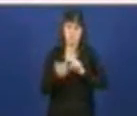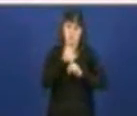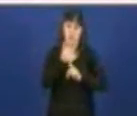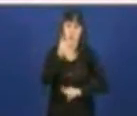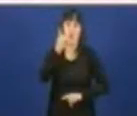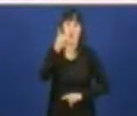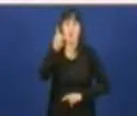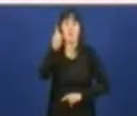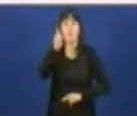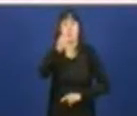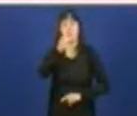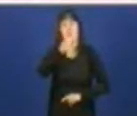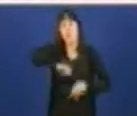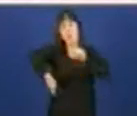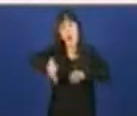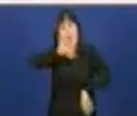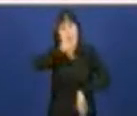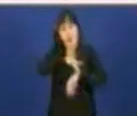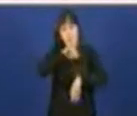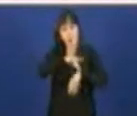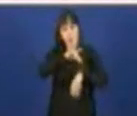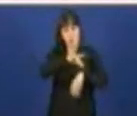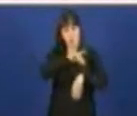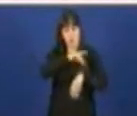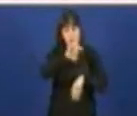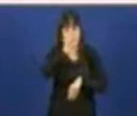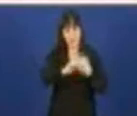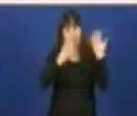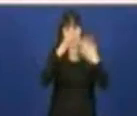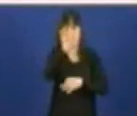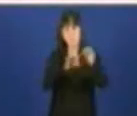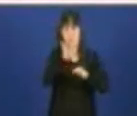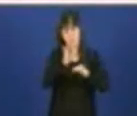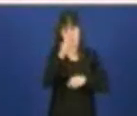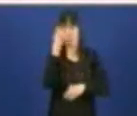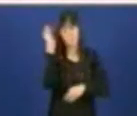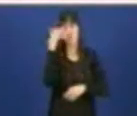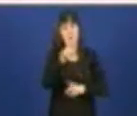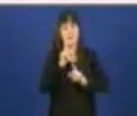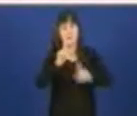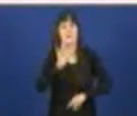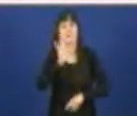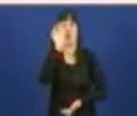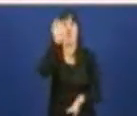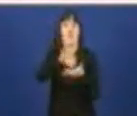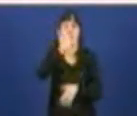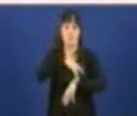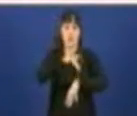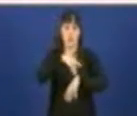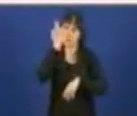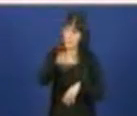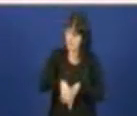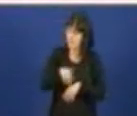menor ambulatoria se realizara un 9% máis nos centros de saúde. Esa é unha maneira tamén de